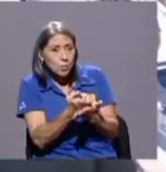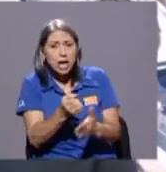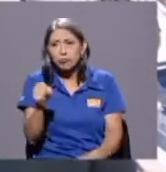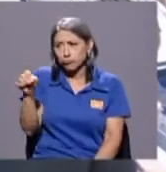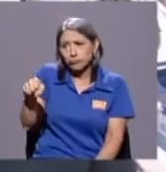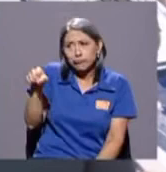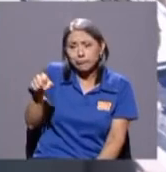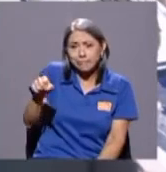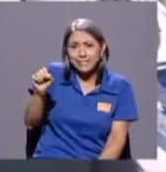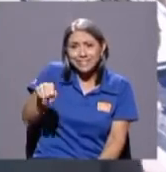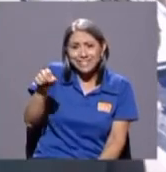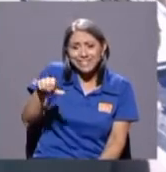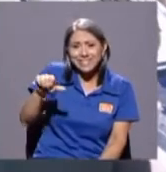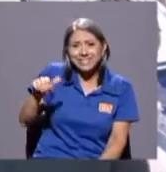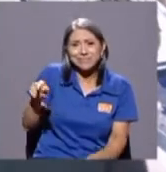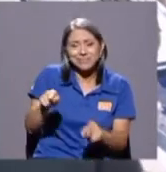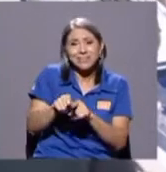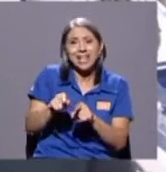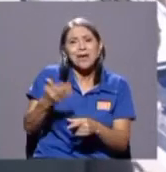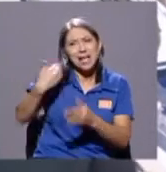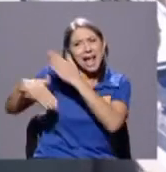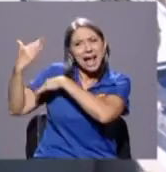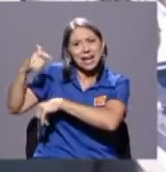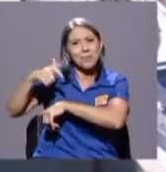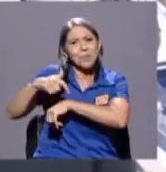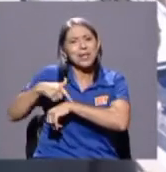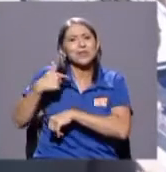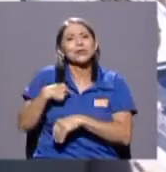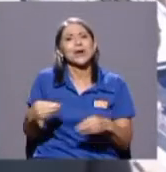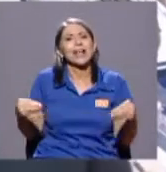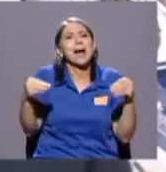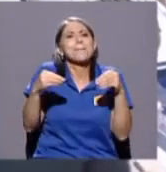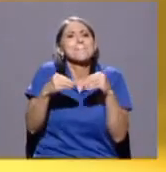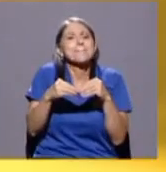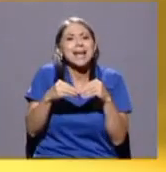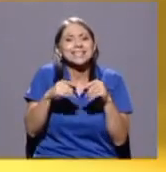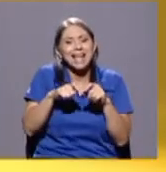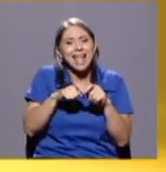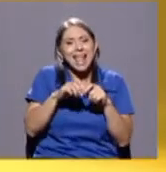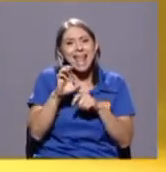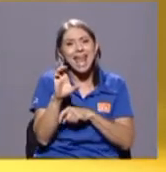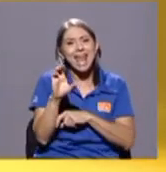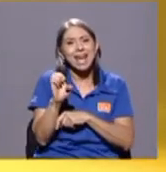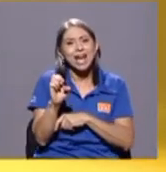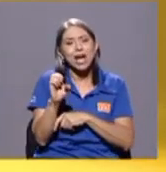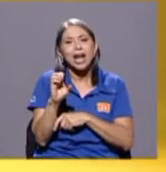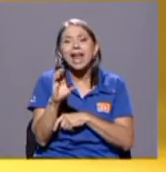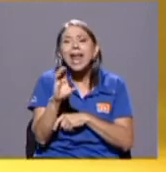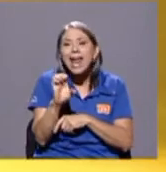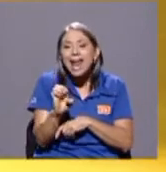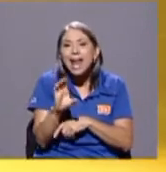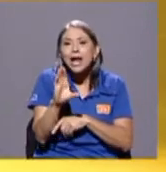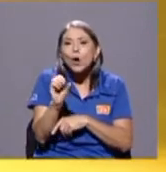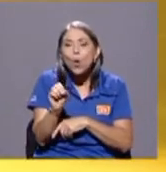cosas, ¿verdad? Bueno, en ese entonces yo era más econometrista que macroeconometrista.